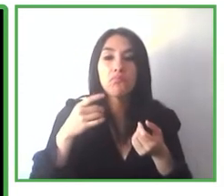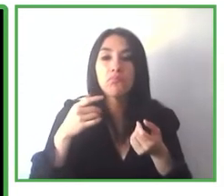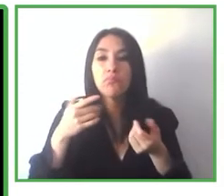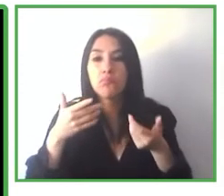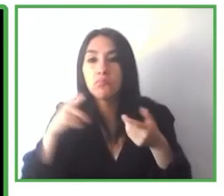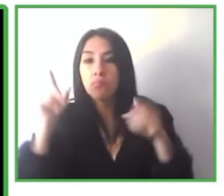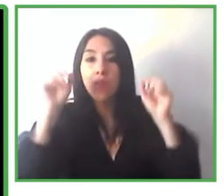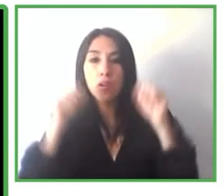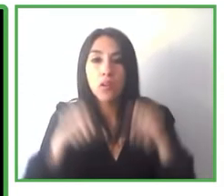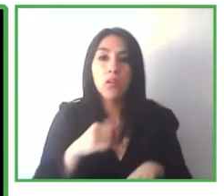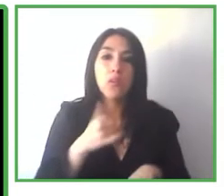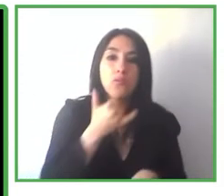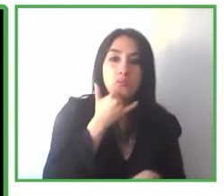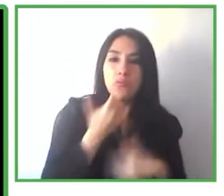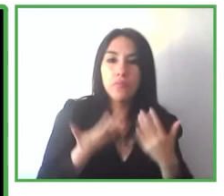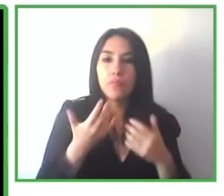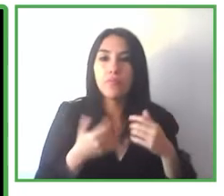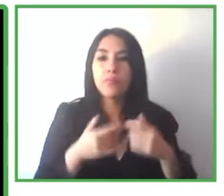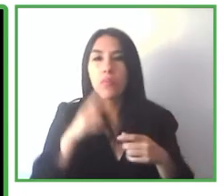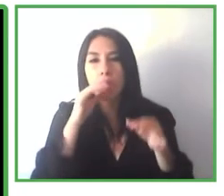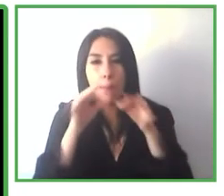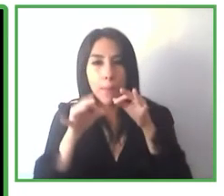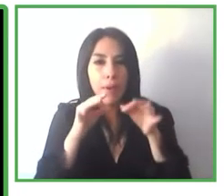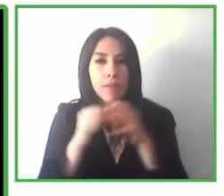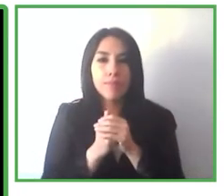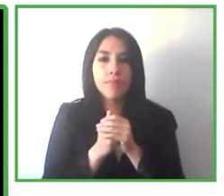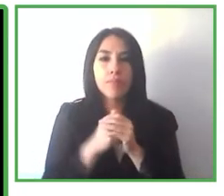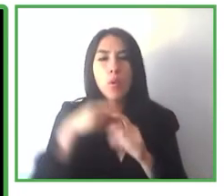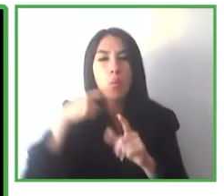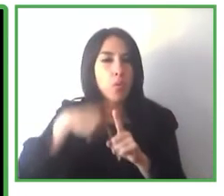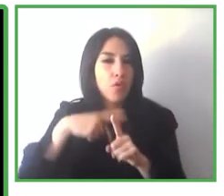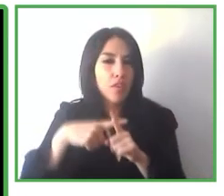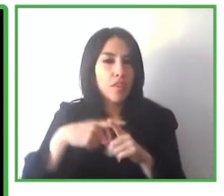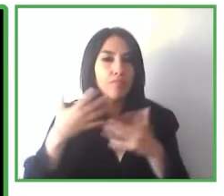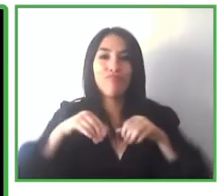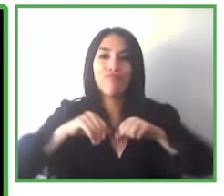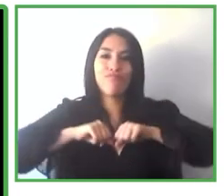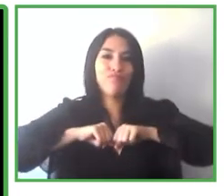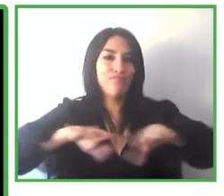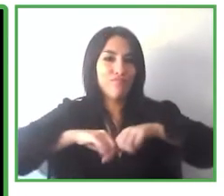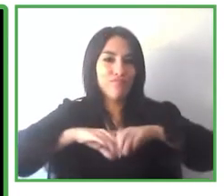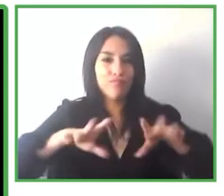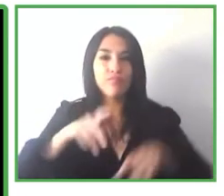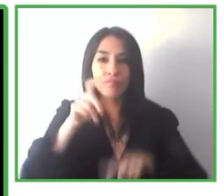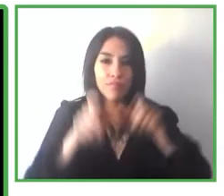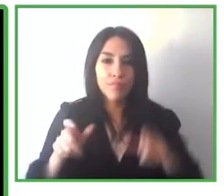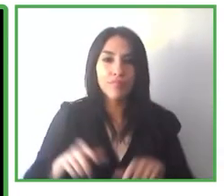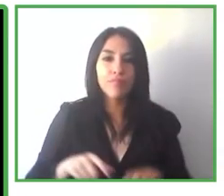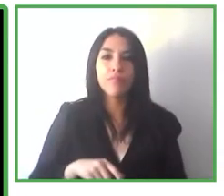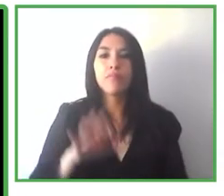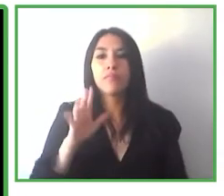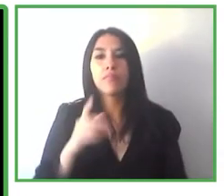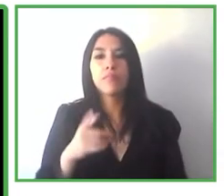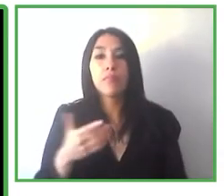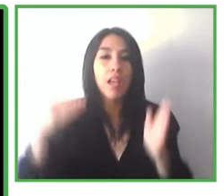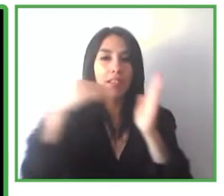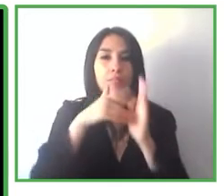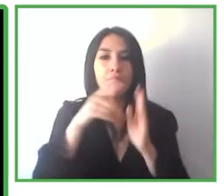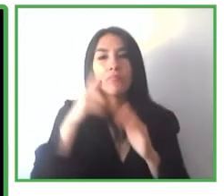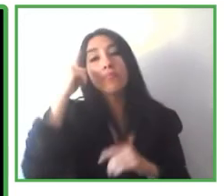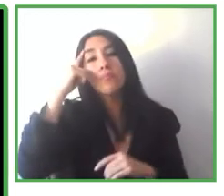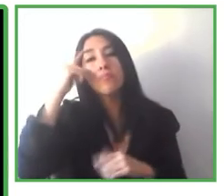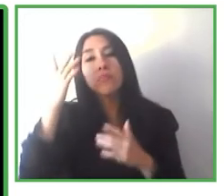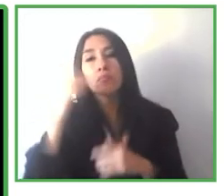sienten intentamos transmitirlas al resto de usuarios ¿no? pero si además pensamos en Navilens con las barreras idiomáticas esto es por ejemplo